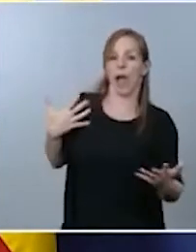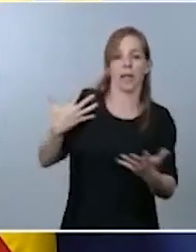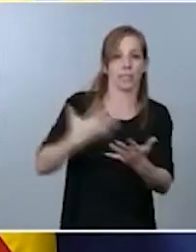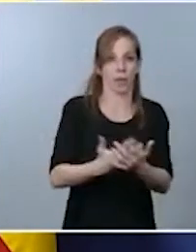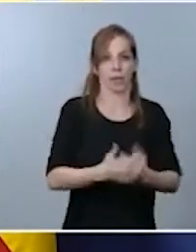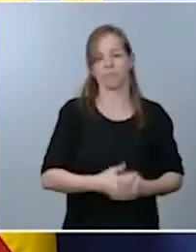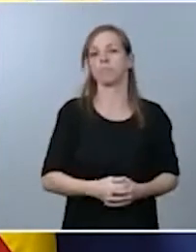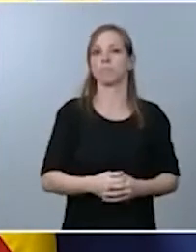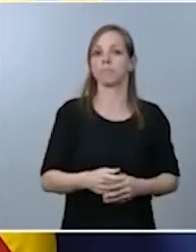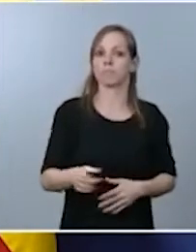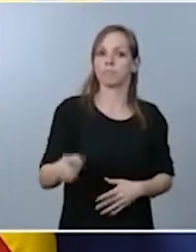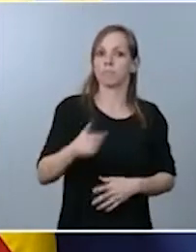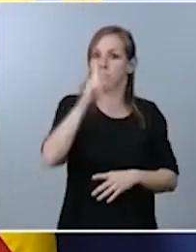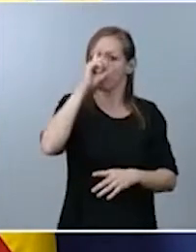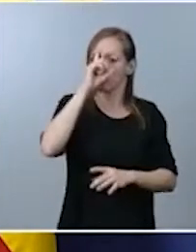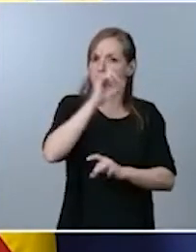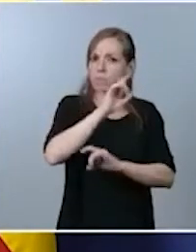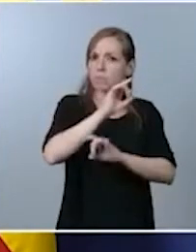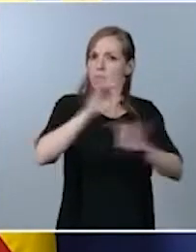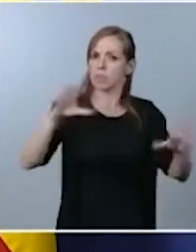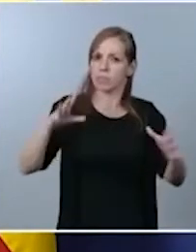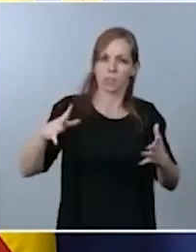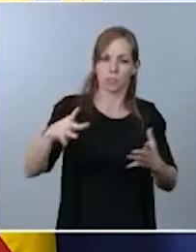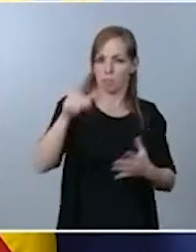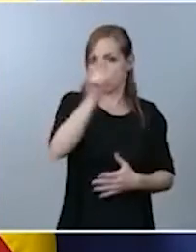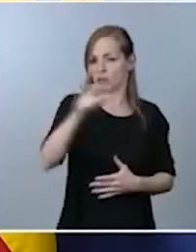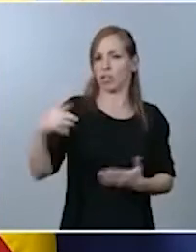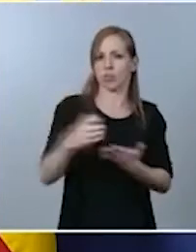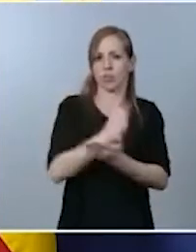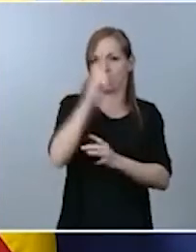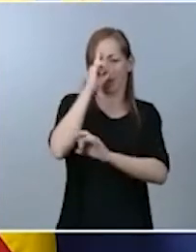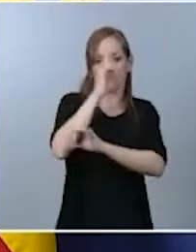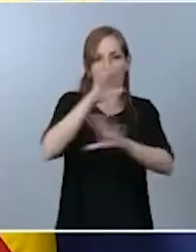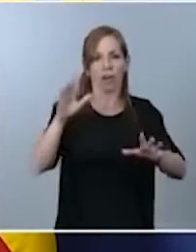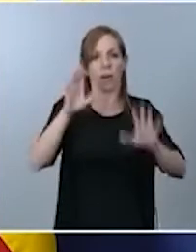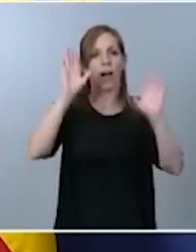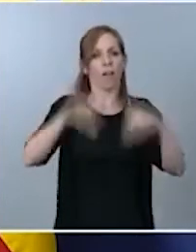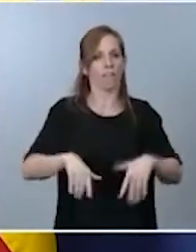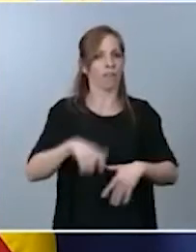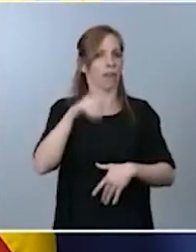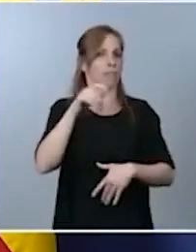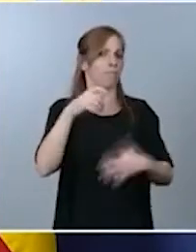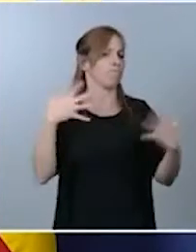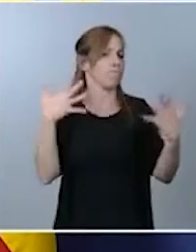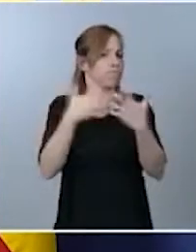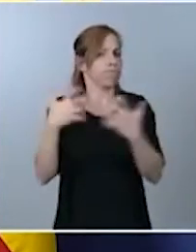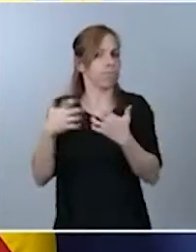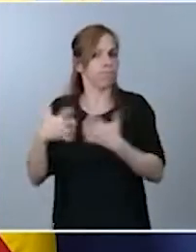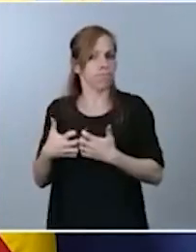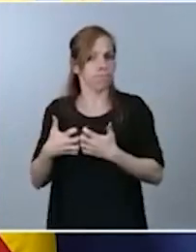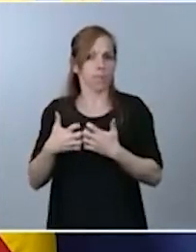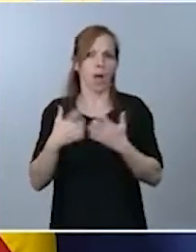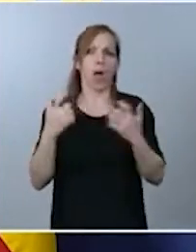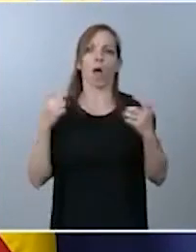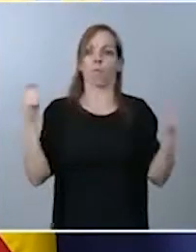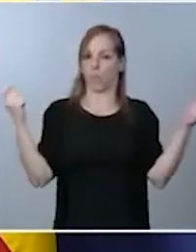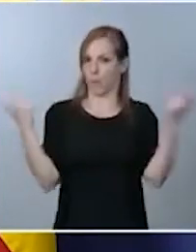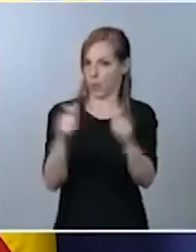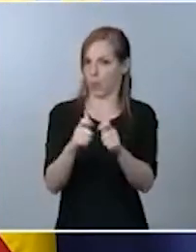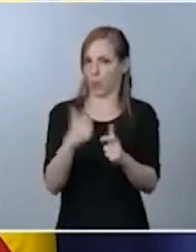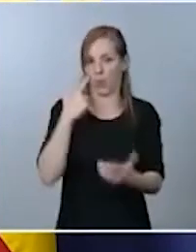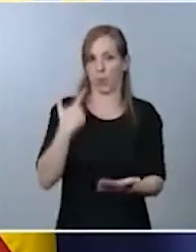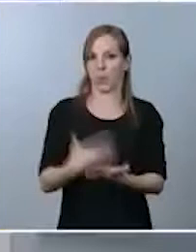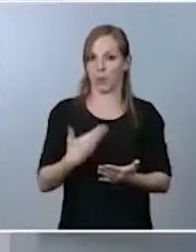la causa de una significativa reducción de los índices de sinestralidad vial. Por citarles un dato,